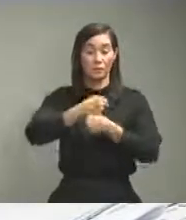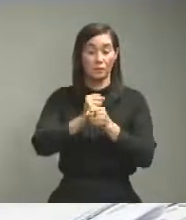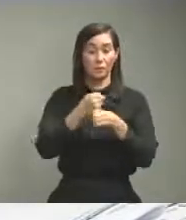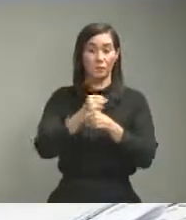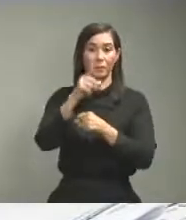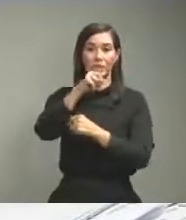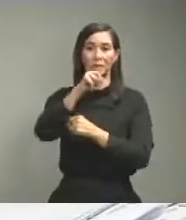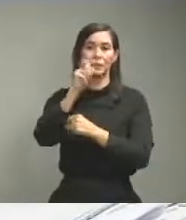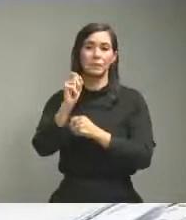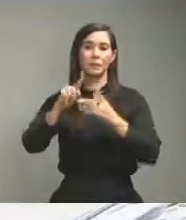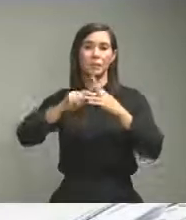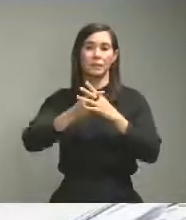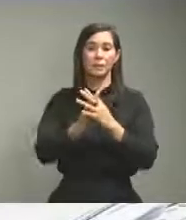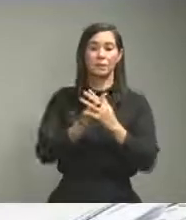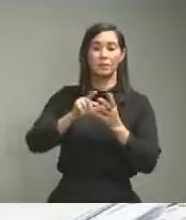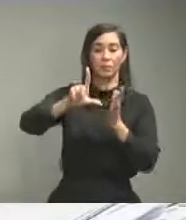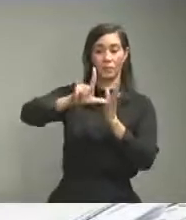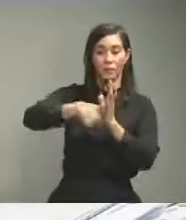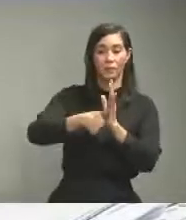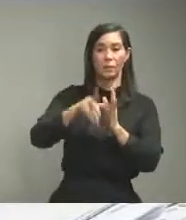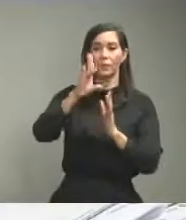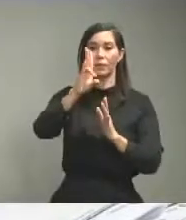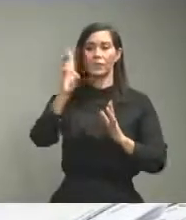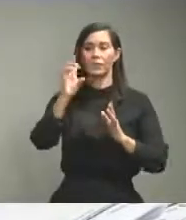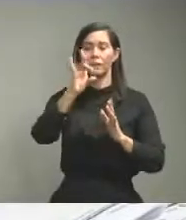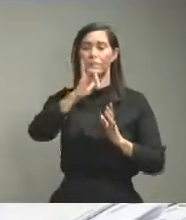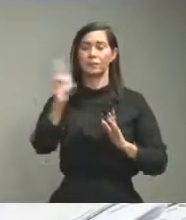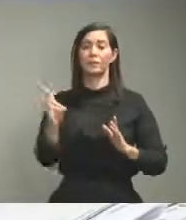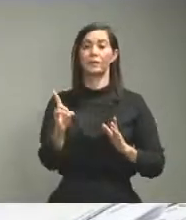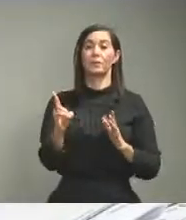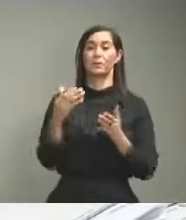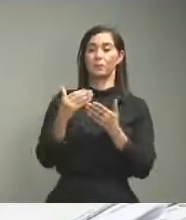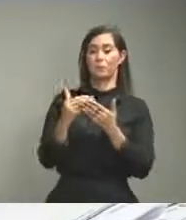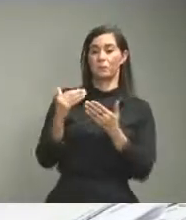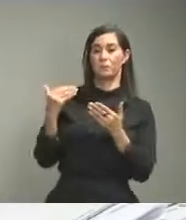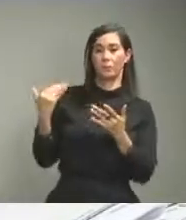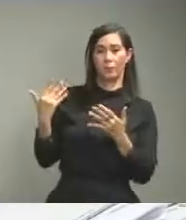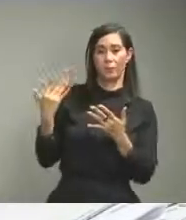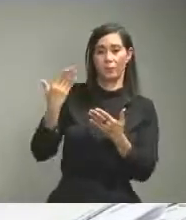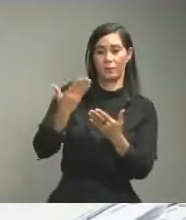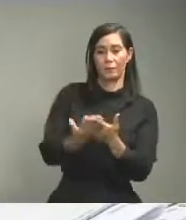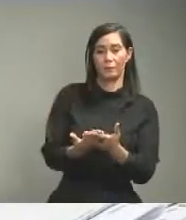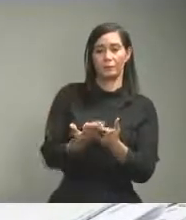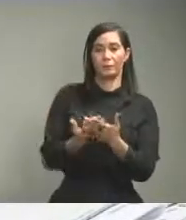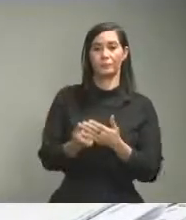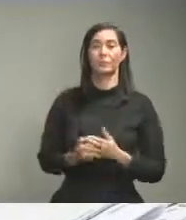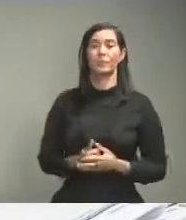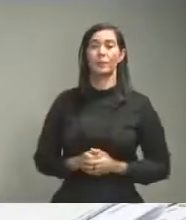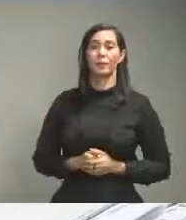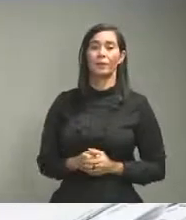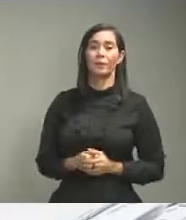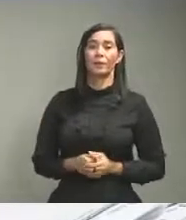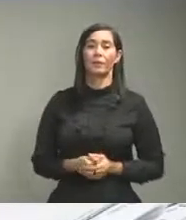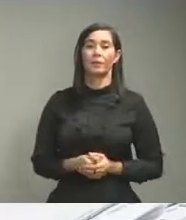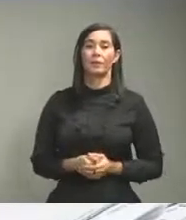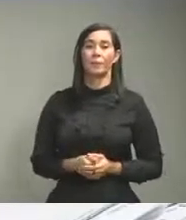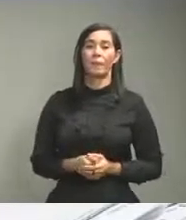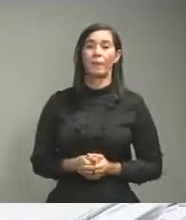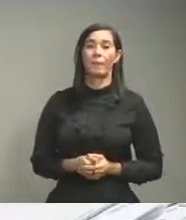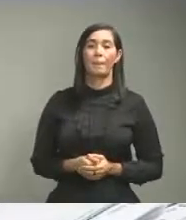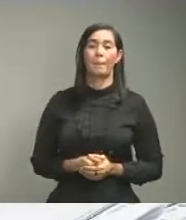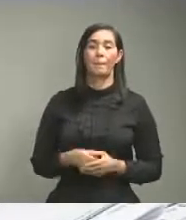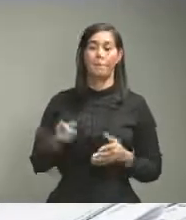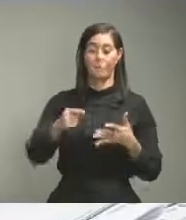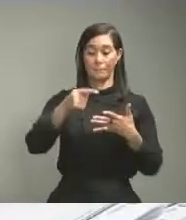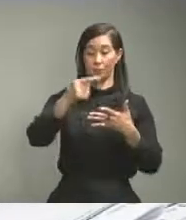de inicio y unos 700 a 800 posteriormente en poco tiempo de manera que las